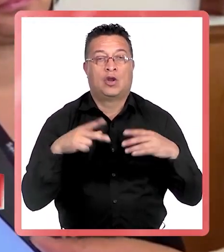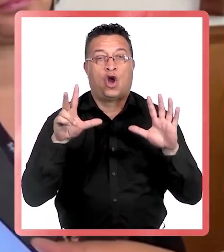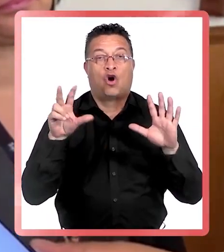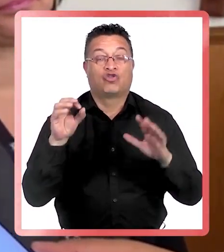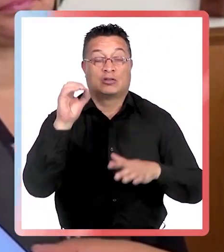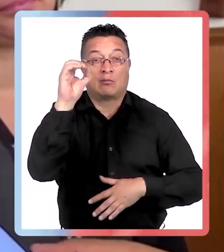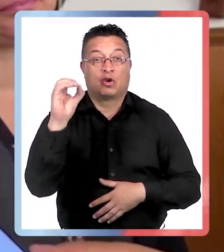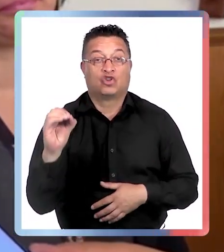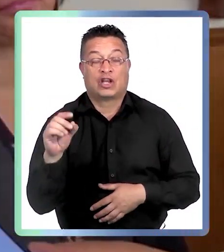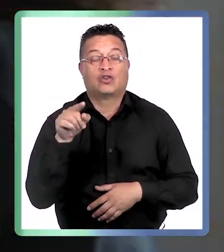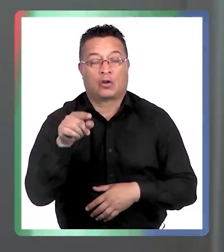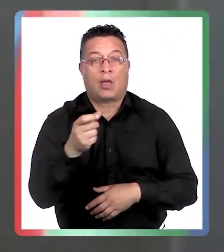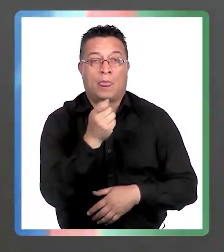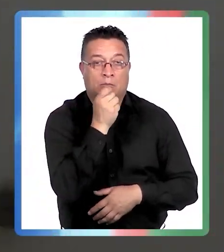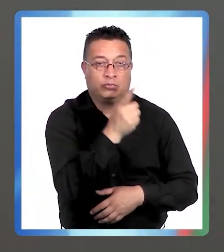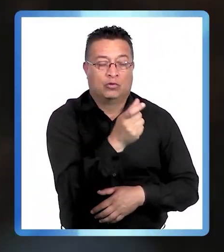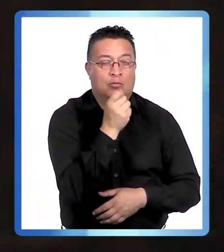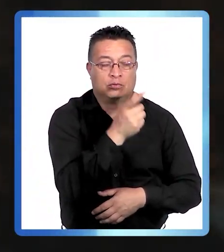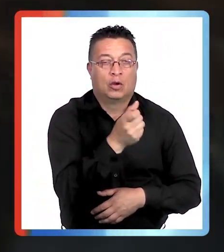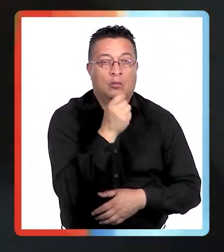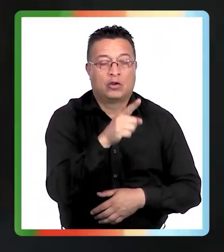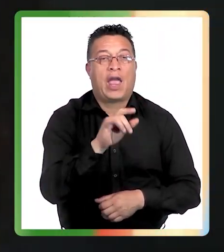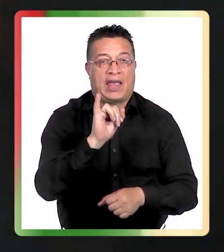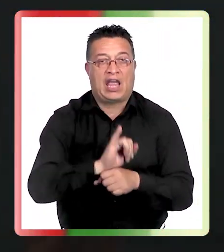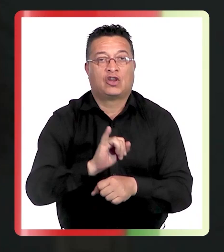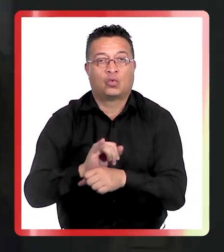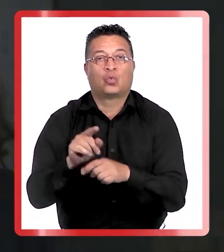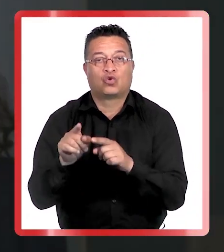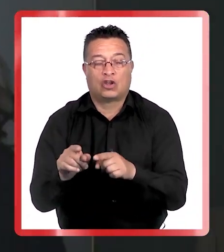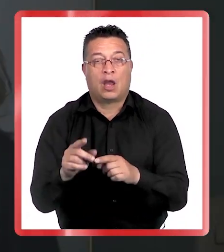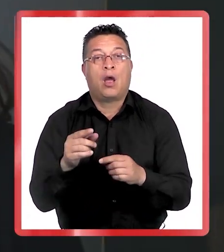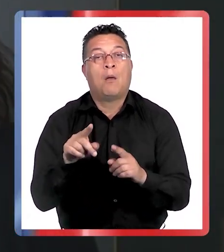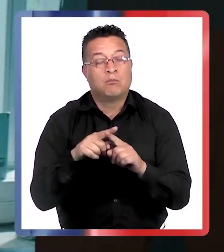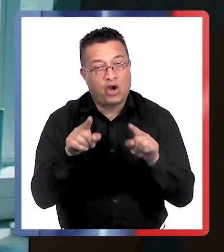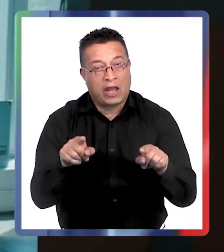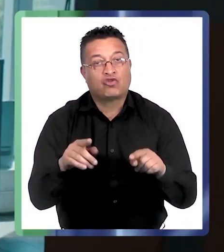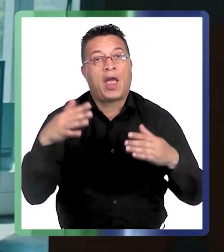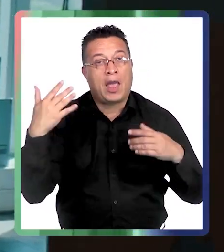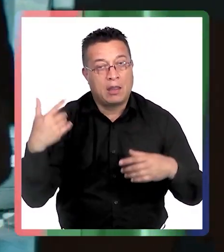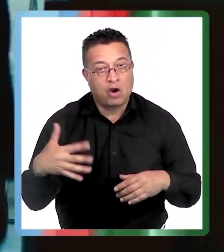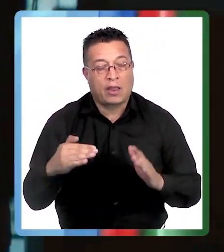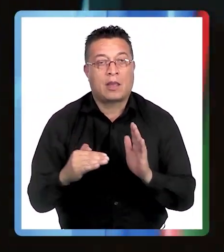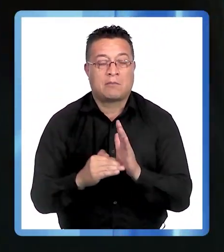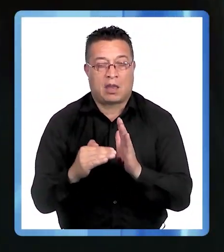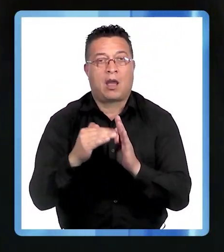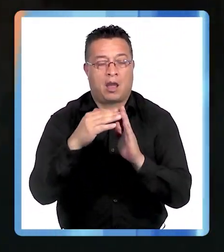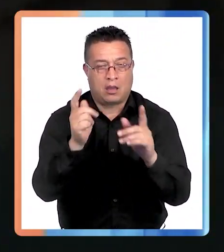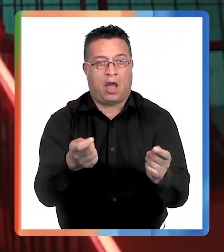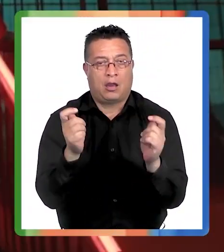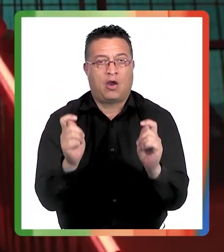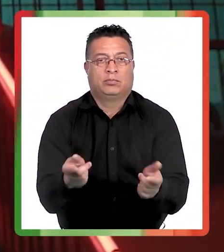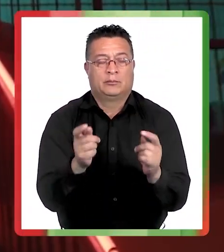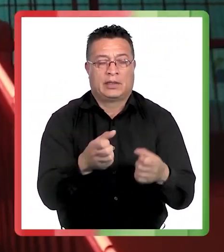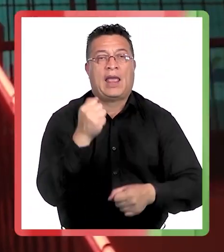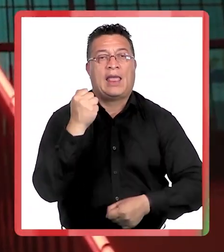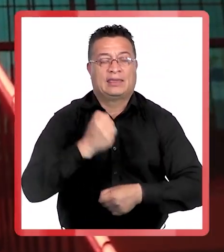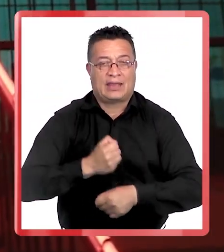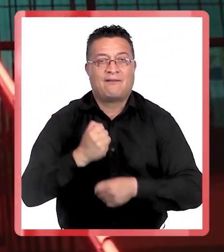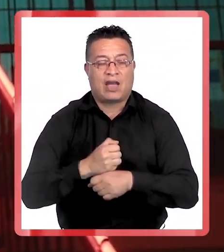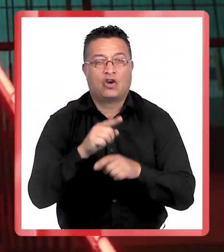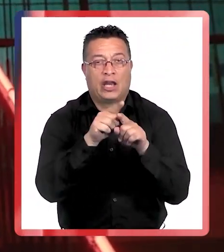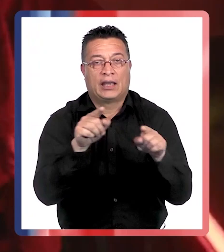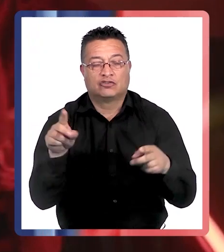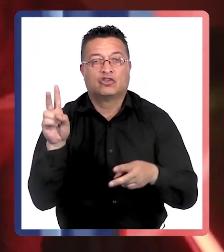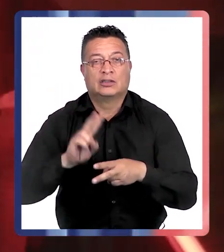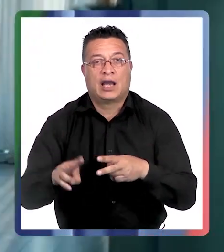% de las denuncias se hacen en esta institución y por eso es importante aumentarles las competencias y el trabajo que ellos